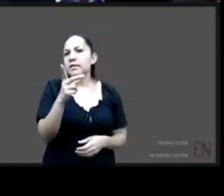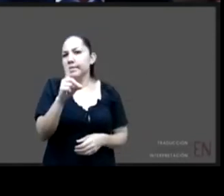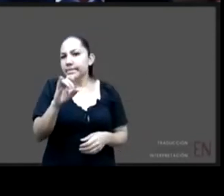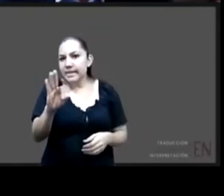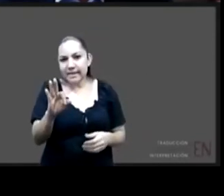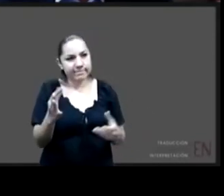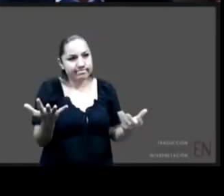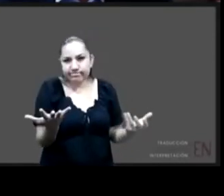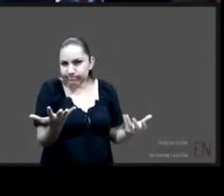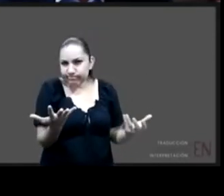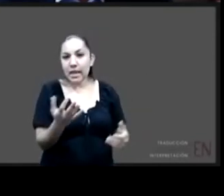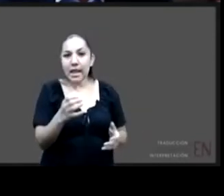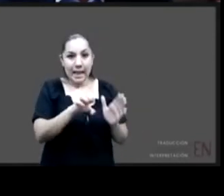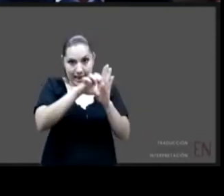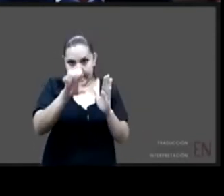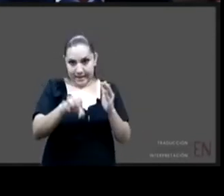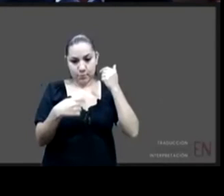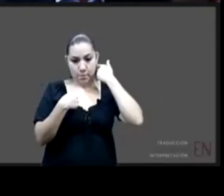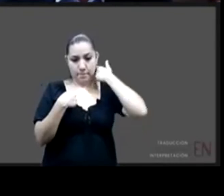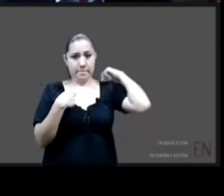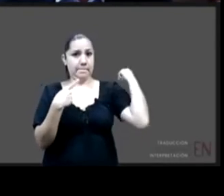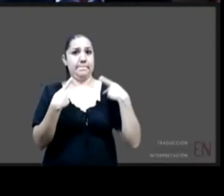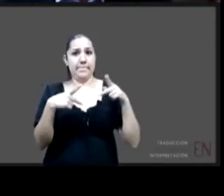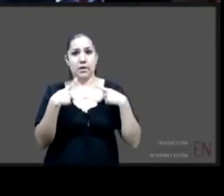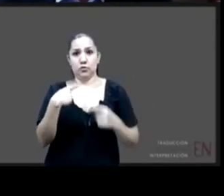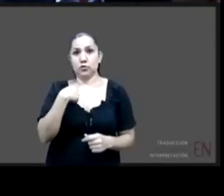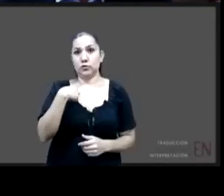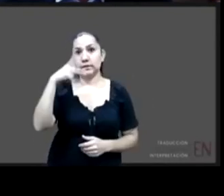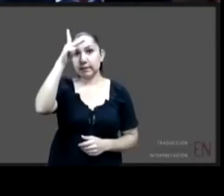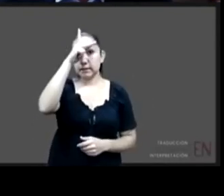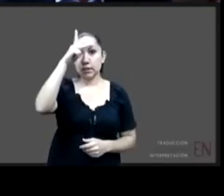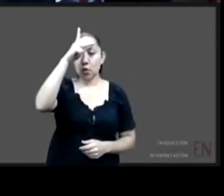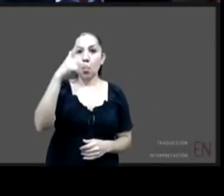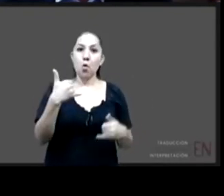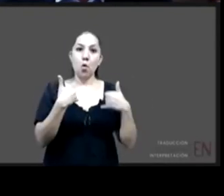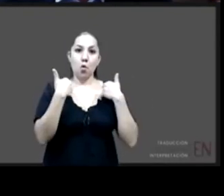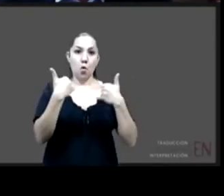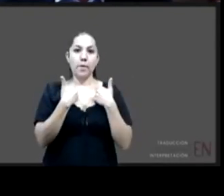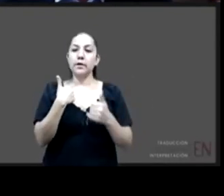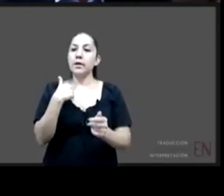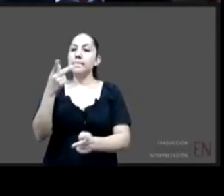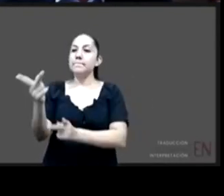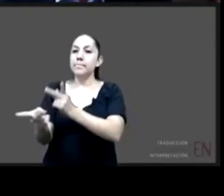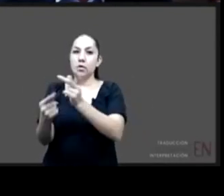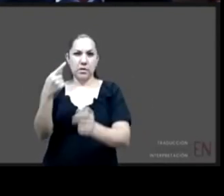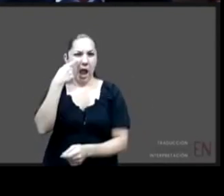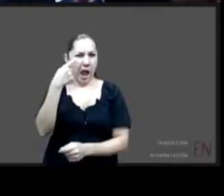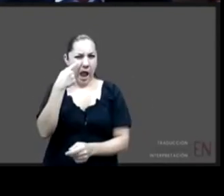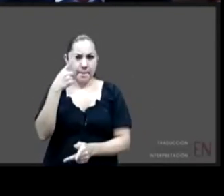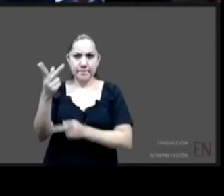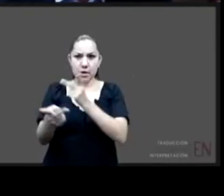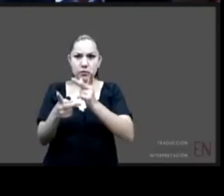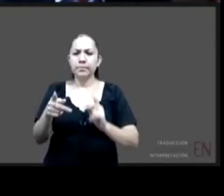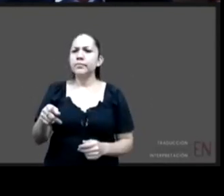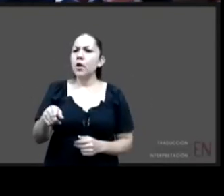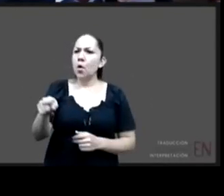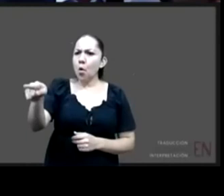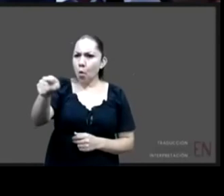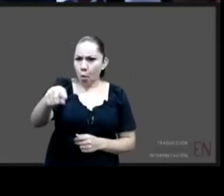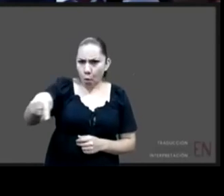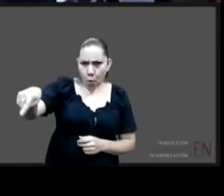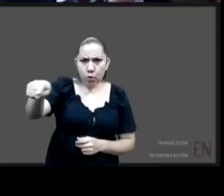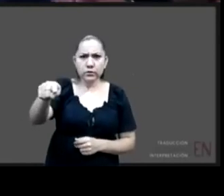pregunta ¿no? una de las preguntas que siempre perturba mucho es ¿ustedes ya elaboraron el duelo de la